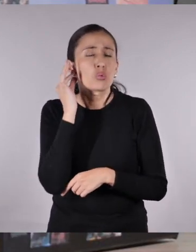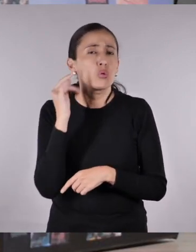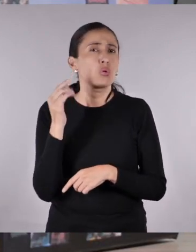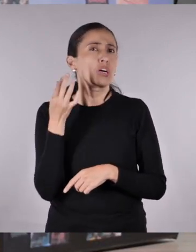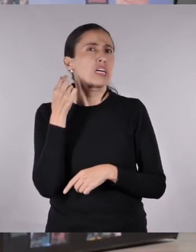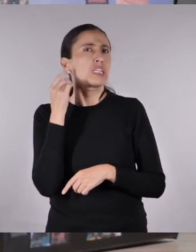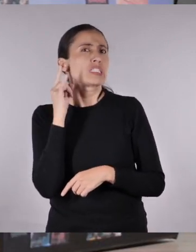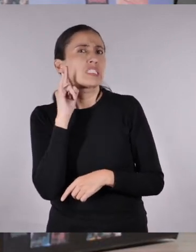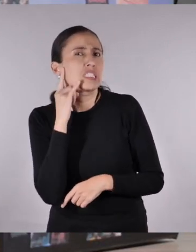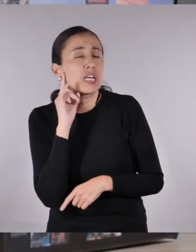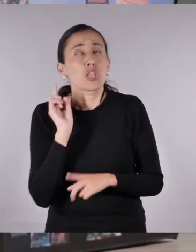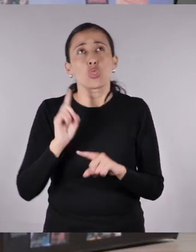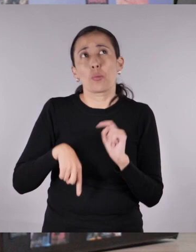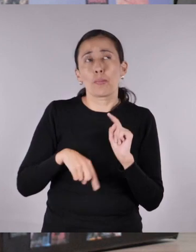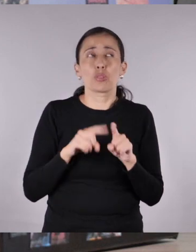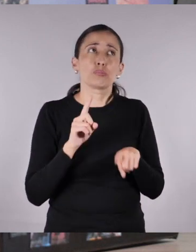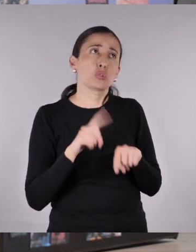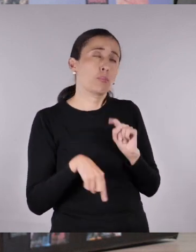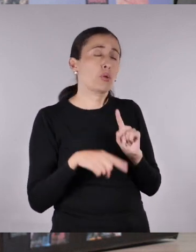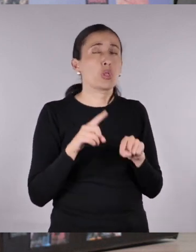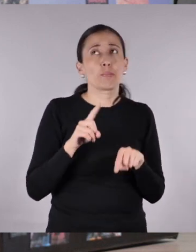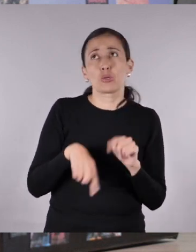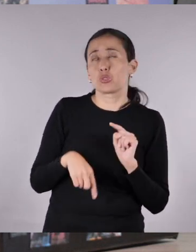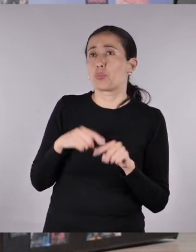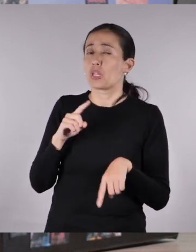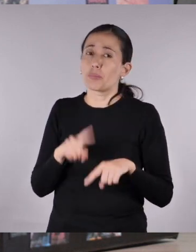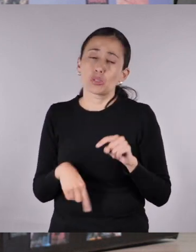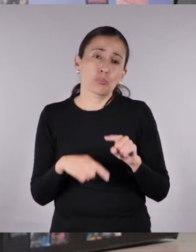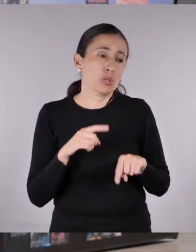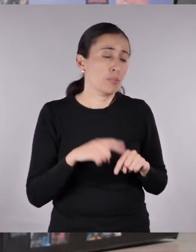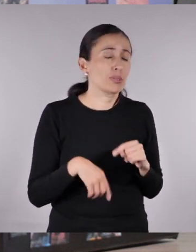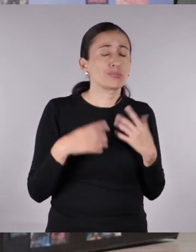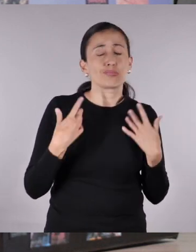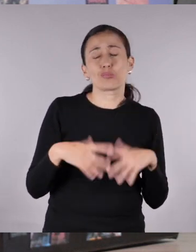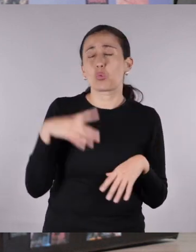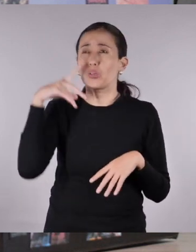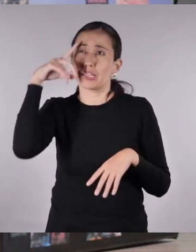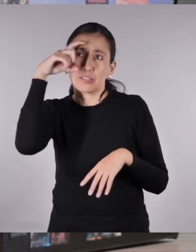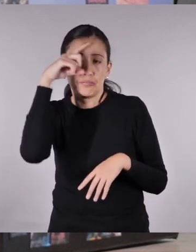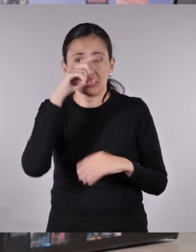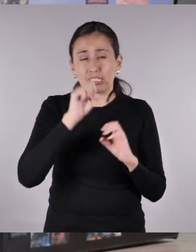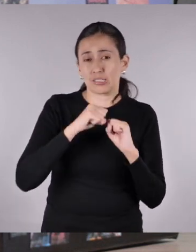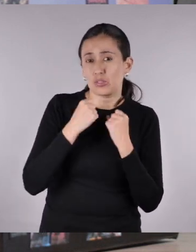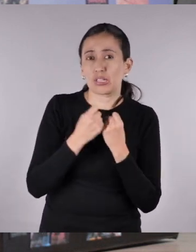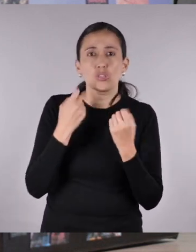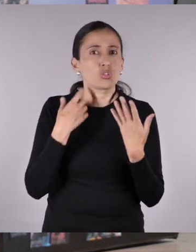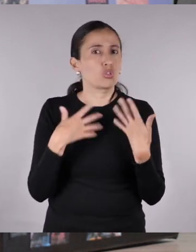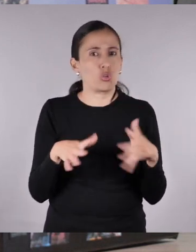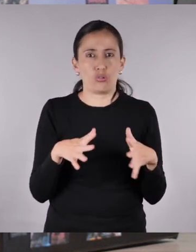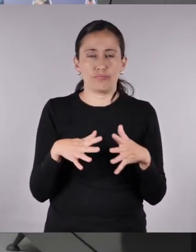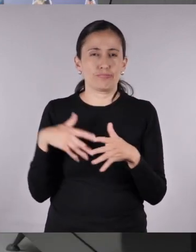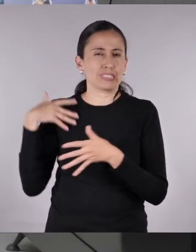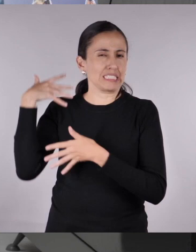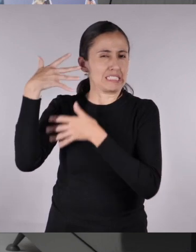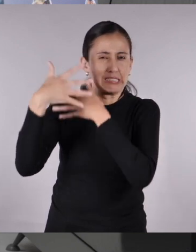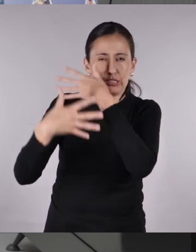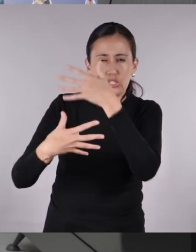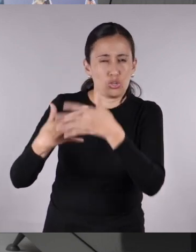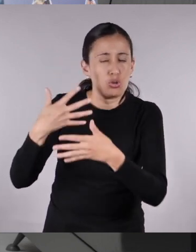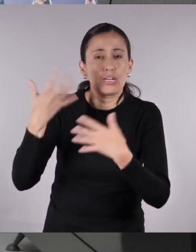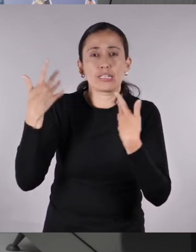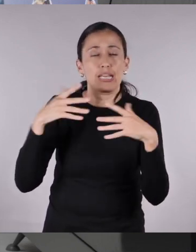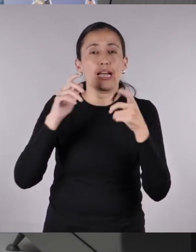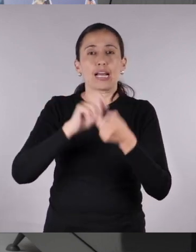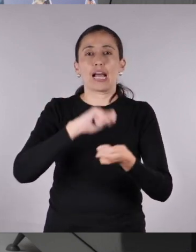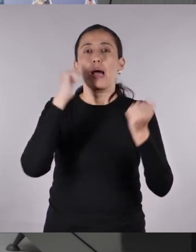niñas tenemos en la cabeza la idea de que no podemos justamente por todo lo que hemos tenido que vivir a lo largo de la historia. Pero